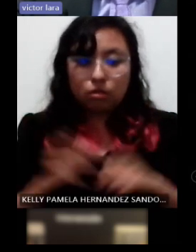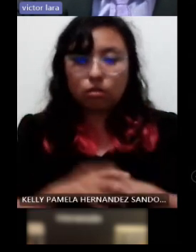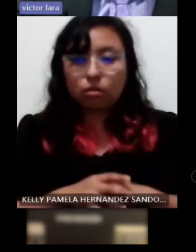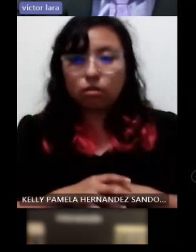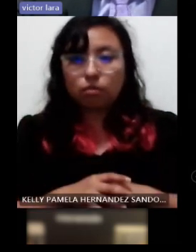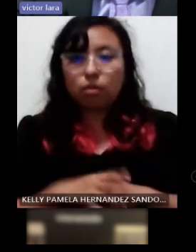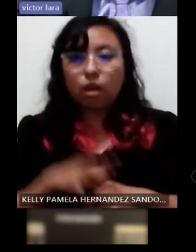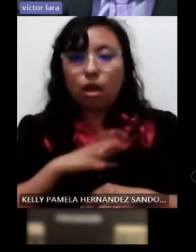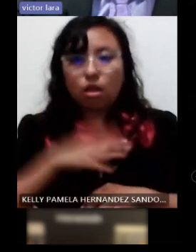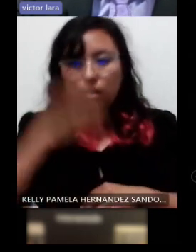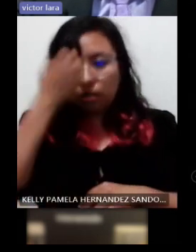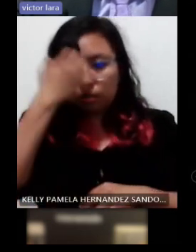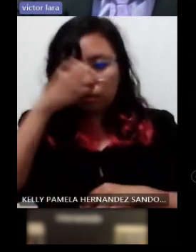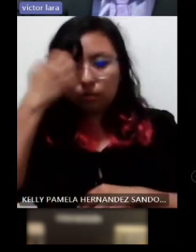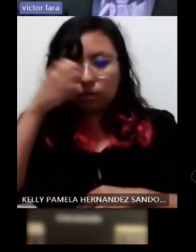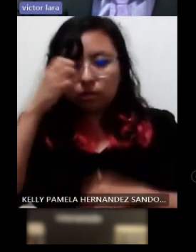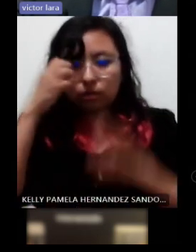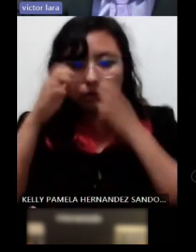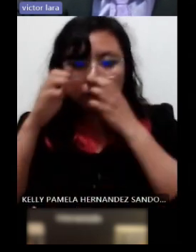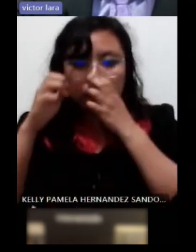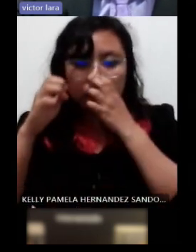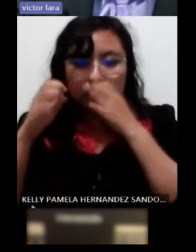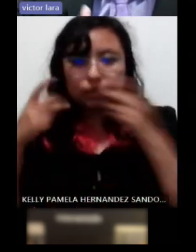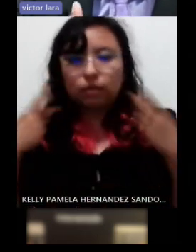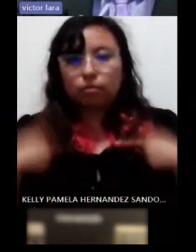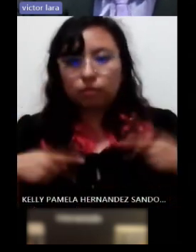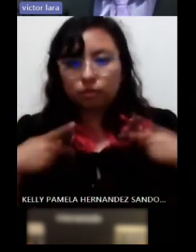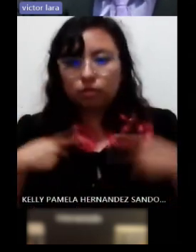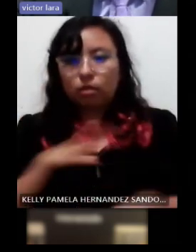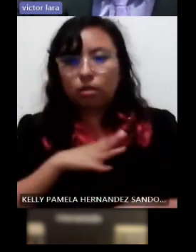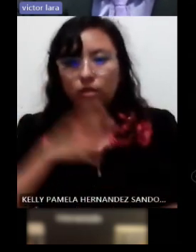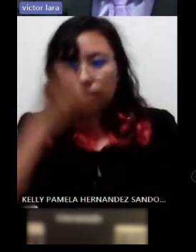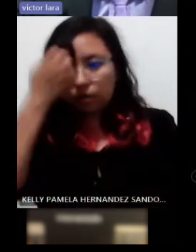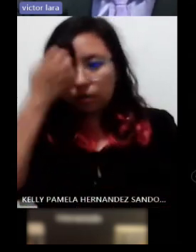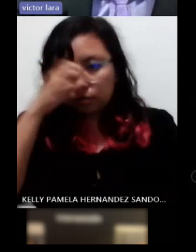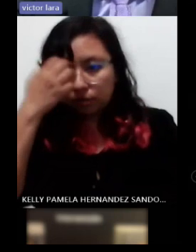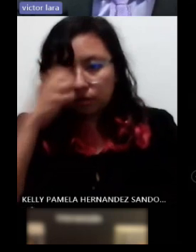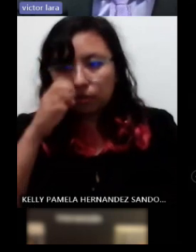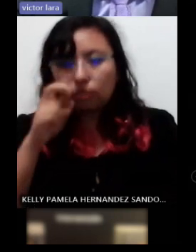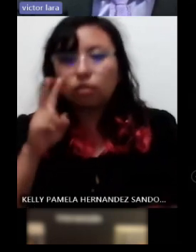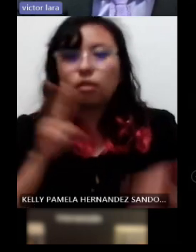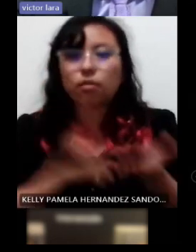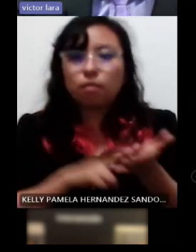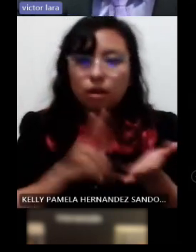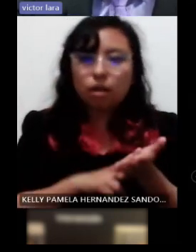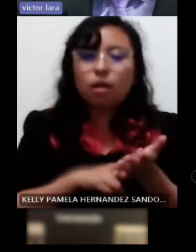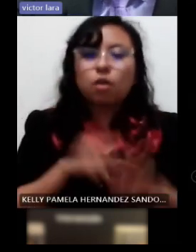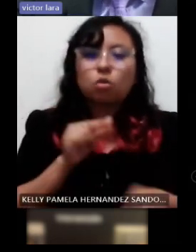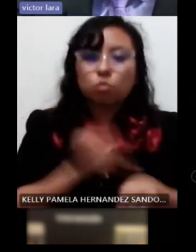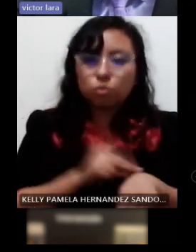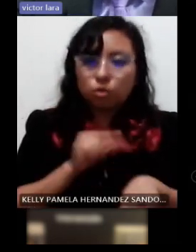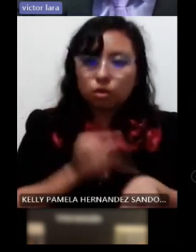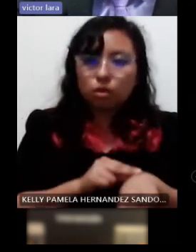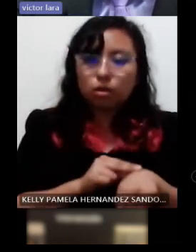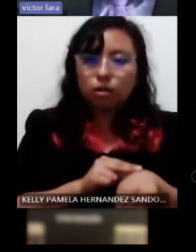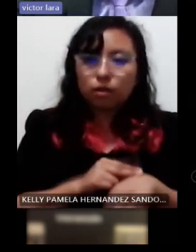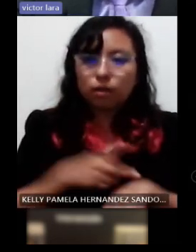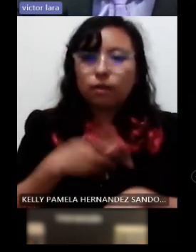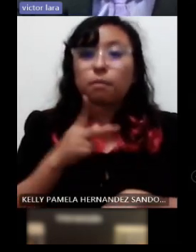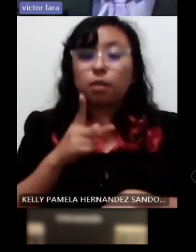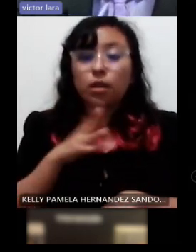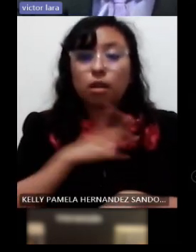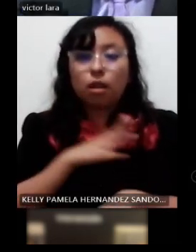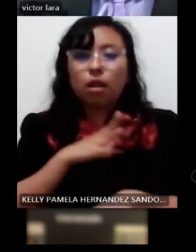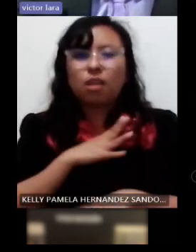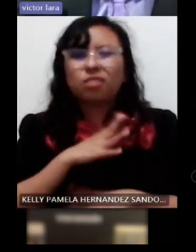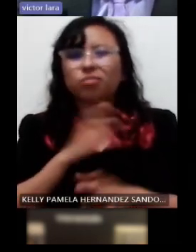de manera escolar y de manera de valoración médica pues ha sido penalizado ¿a qué me refiero con penalizado?